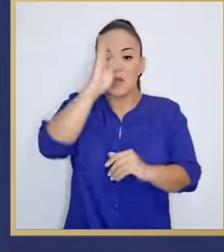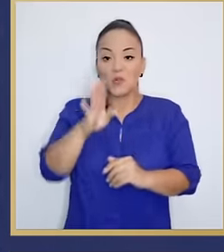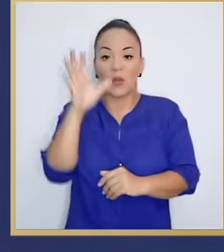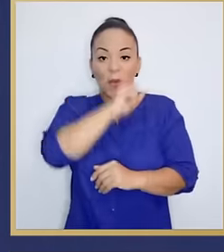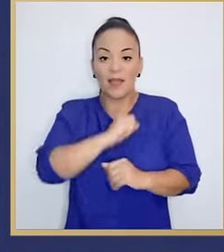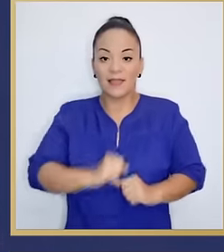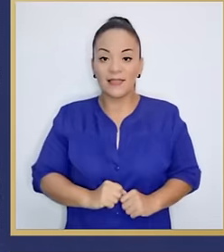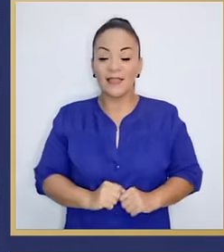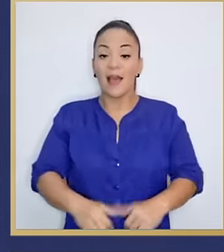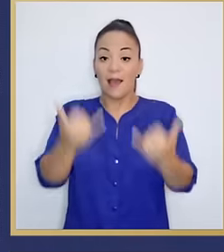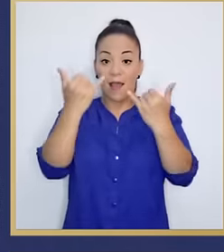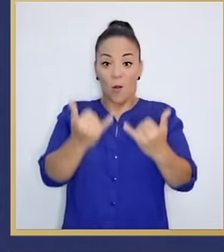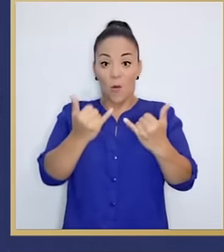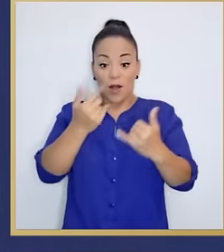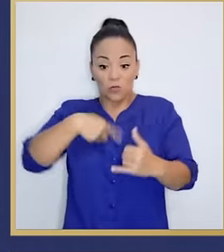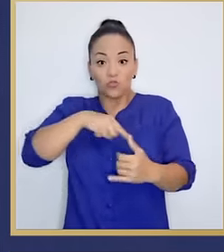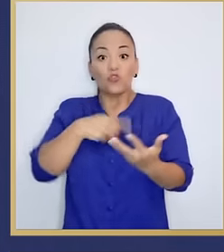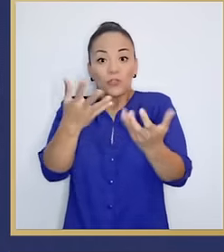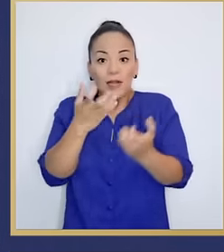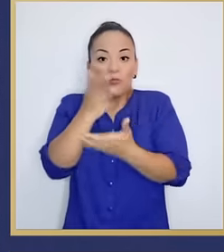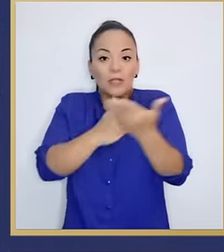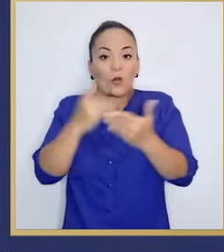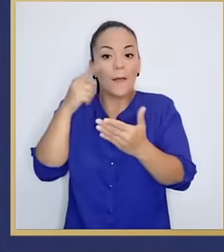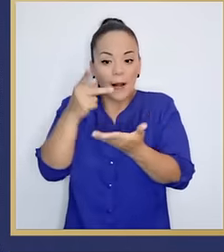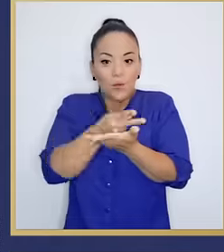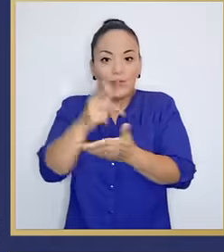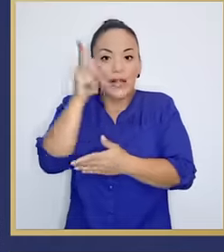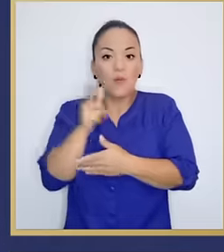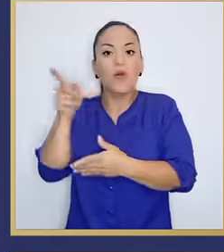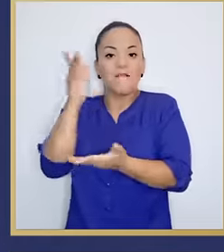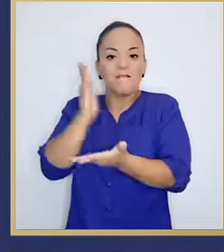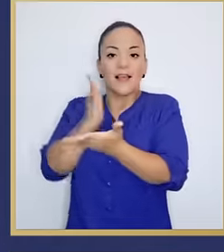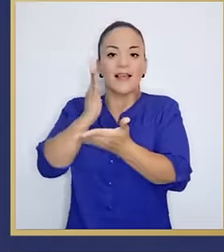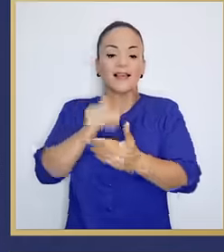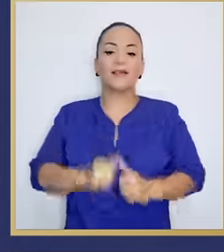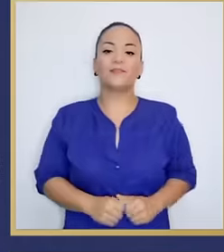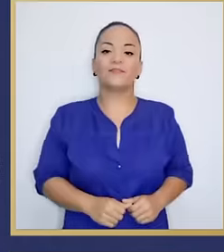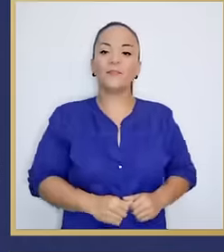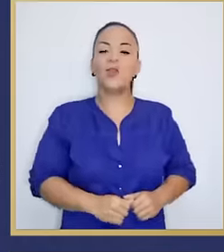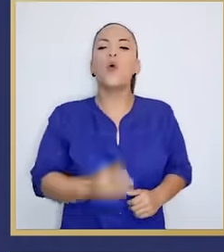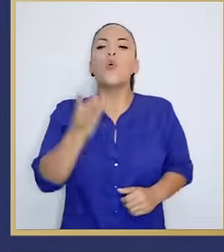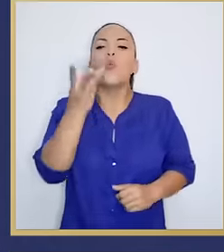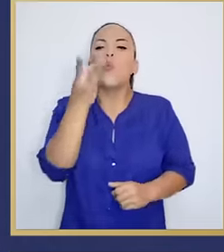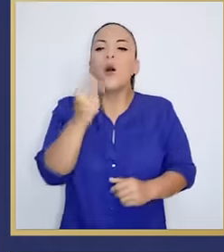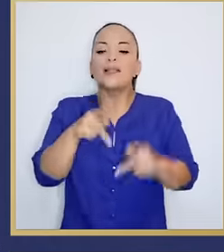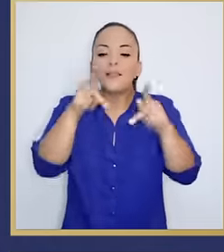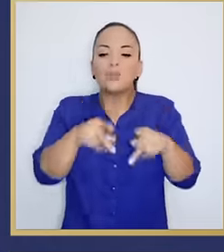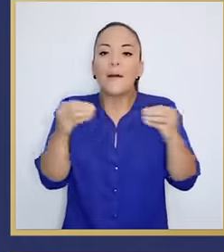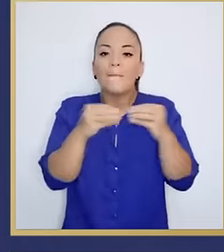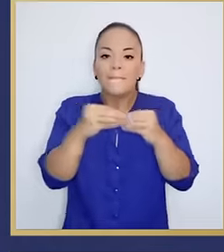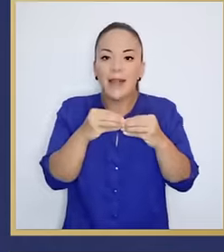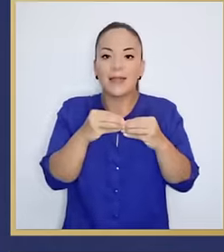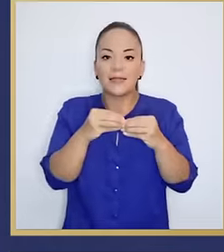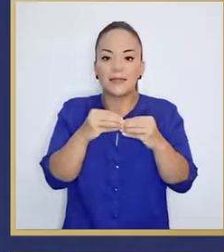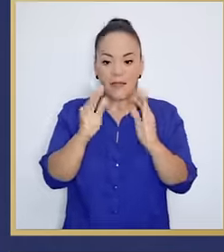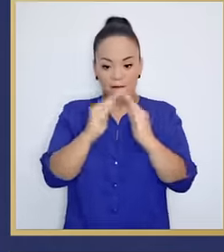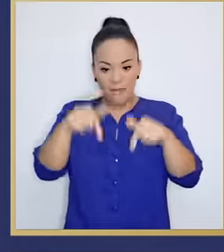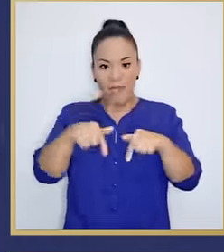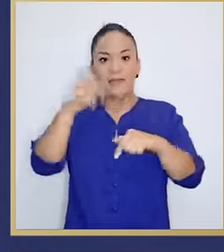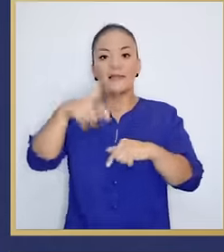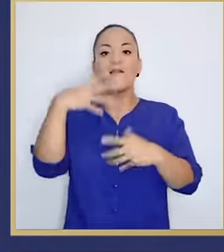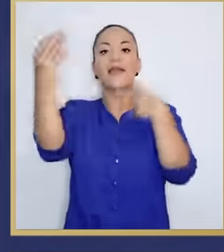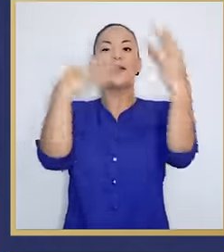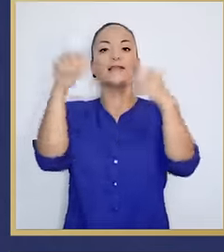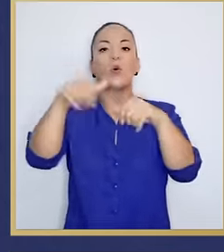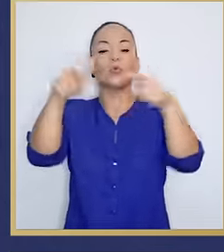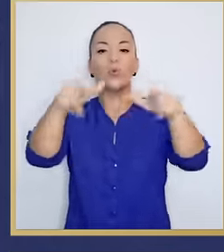ahora que se quiere hacer algo para Limón, sí lo quiere frenar. ¿Cuánta gente más tiene que irse de Limón? Tiene que morir